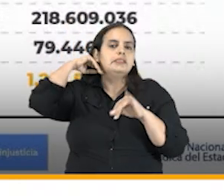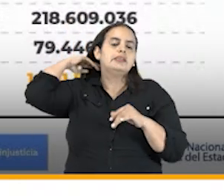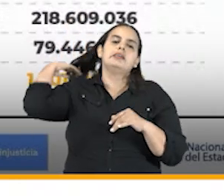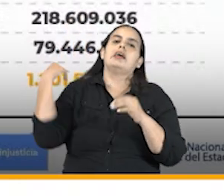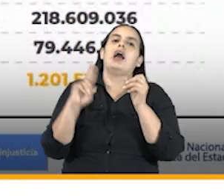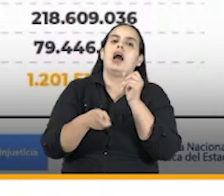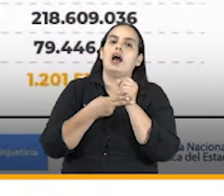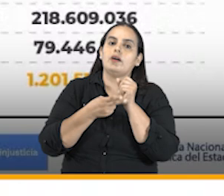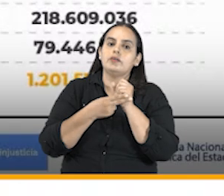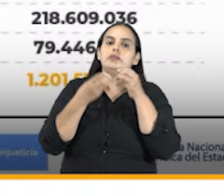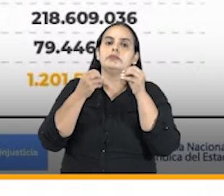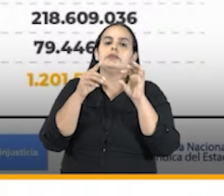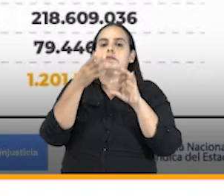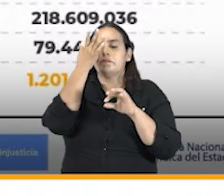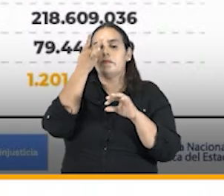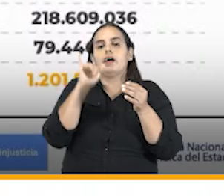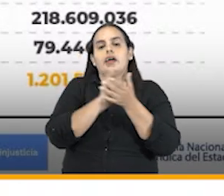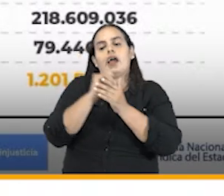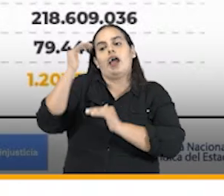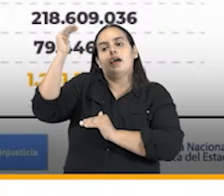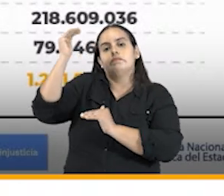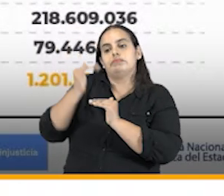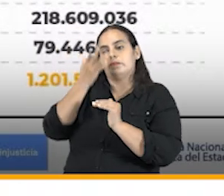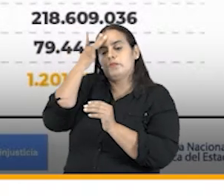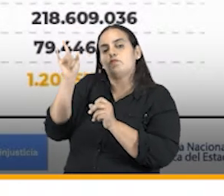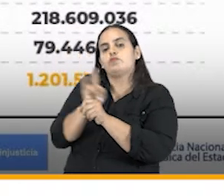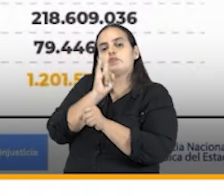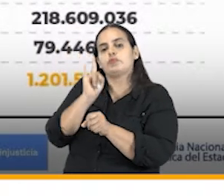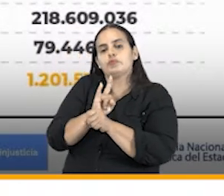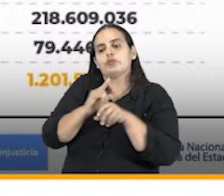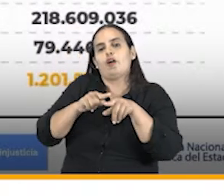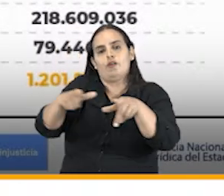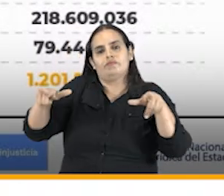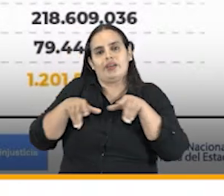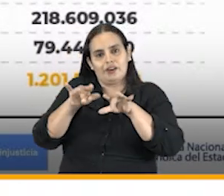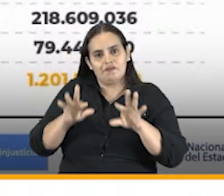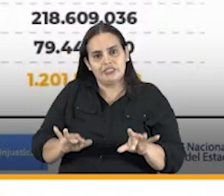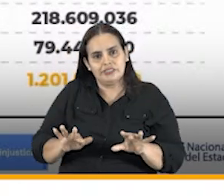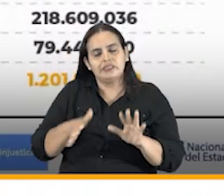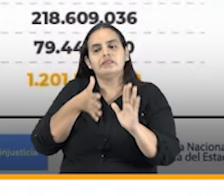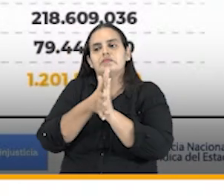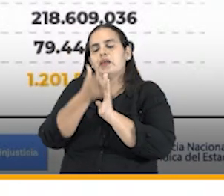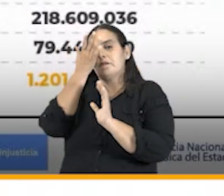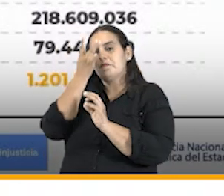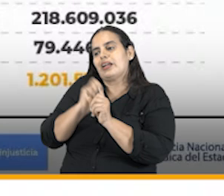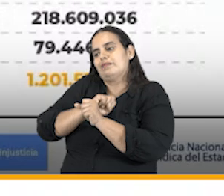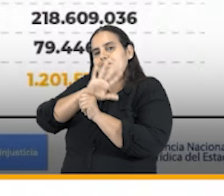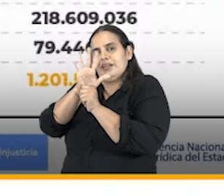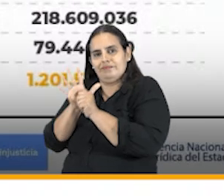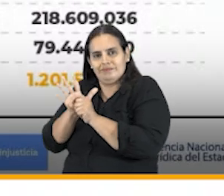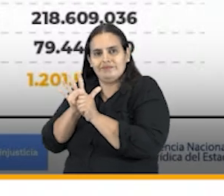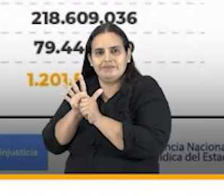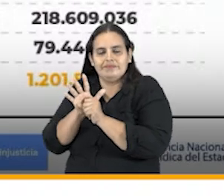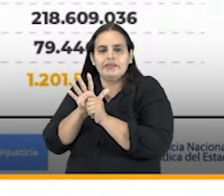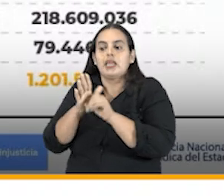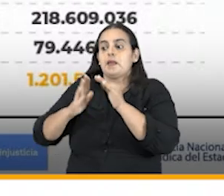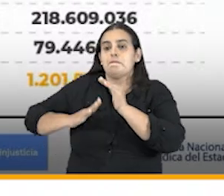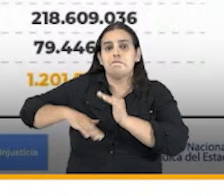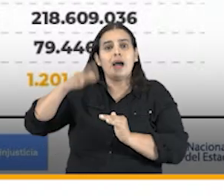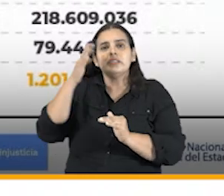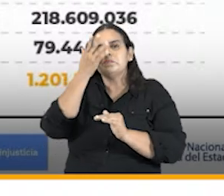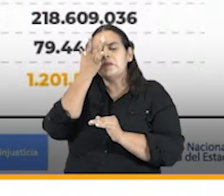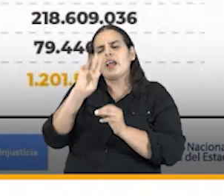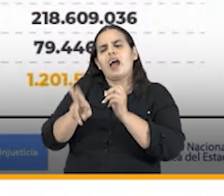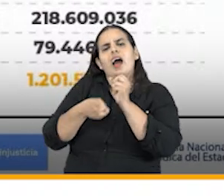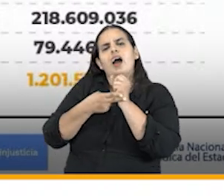ahorros que se derivan de la reducción del uso de las oficinas como consecuencia de la pandemia del COVID la mayor parte